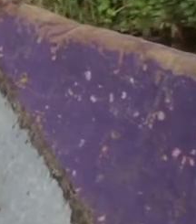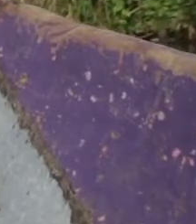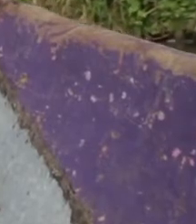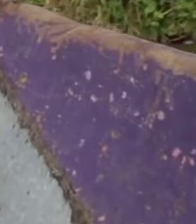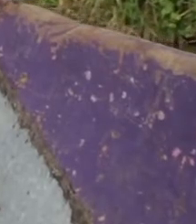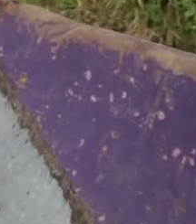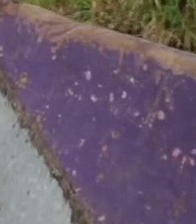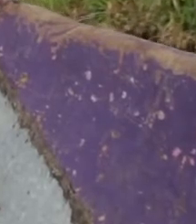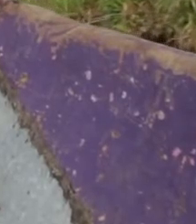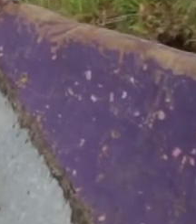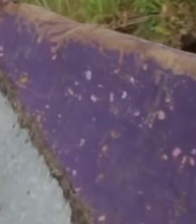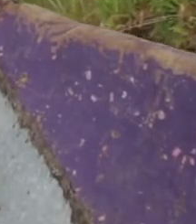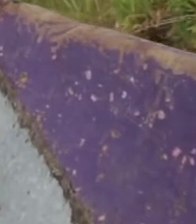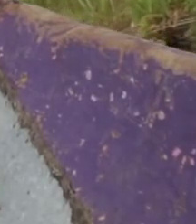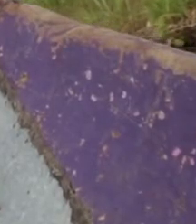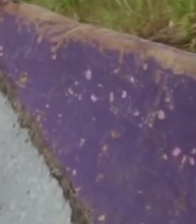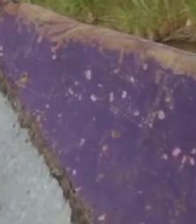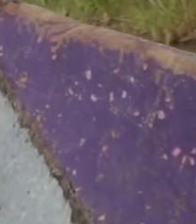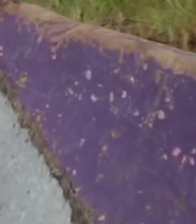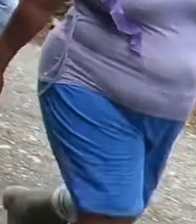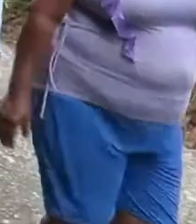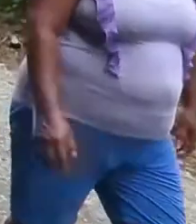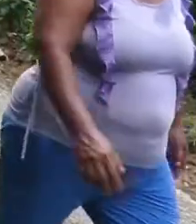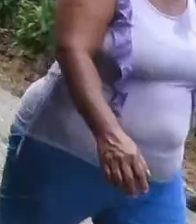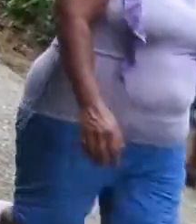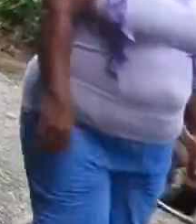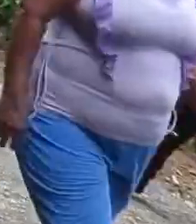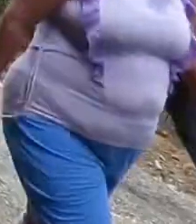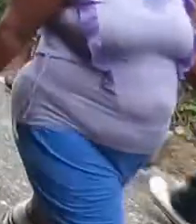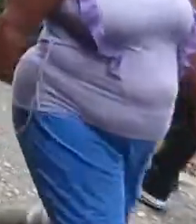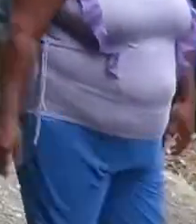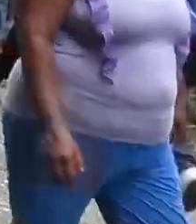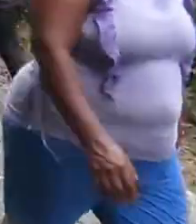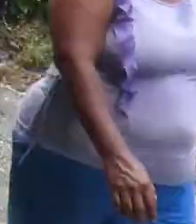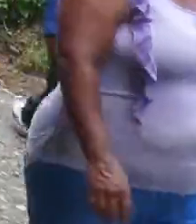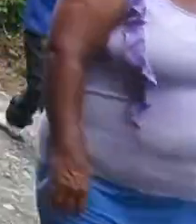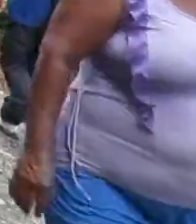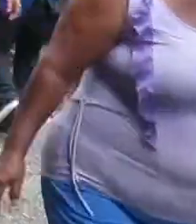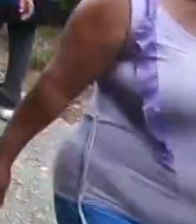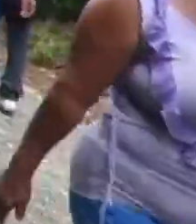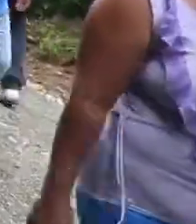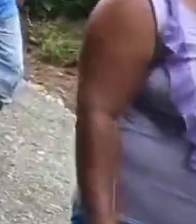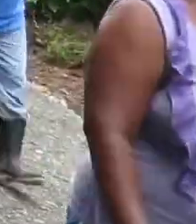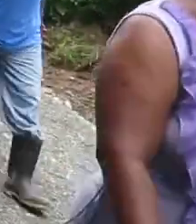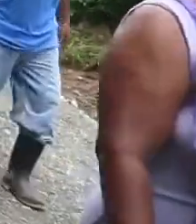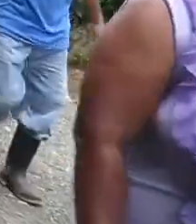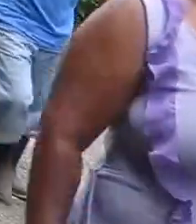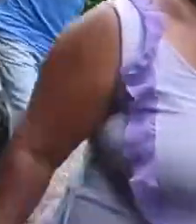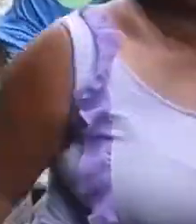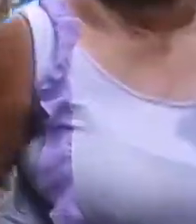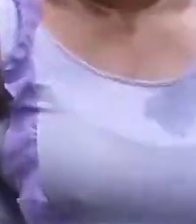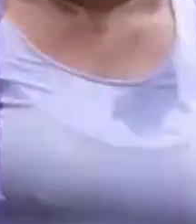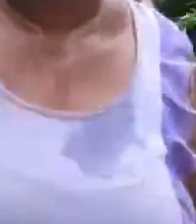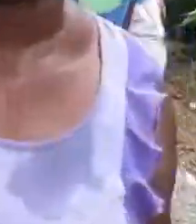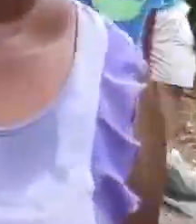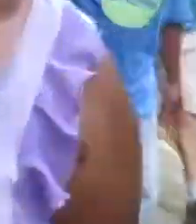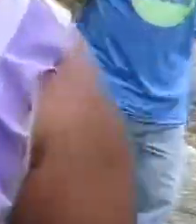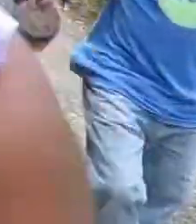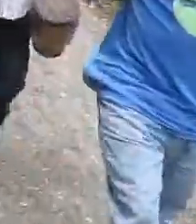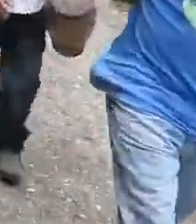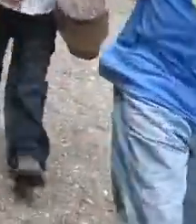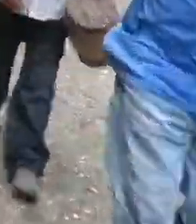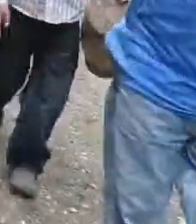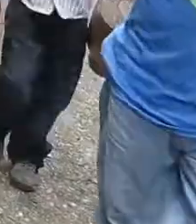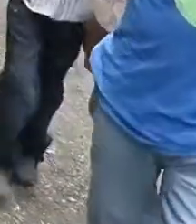puede hacer desde un bote cruzando el río Zixabola, desde una piñera, desde una escuela, porque también